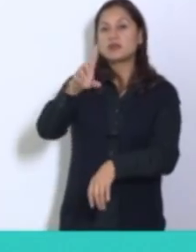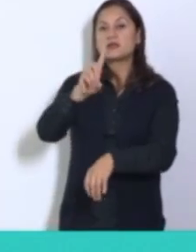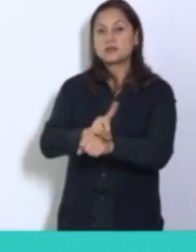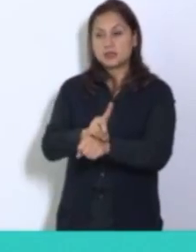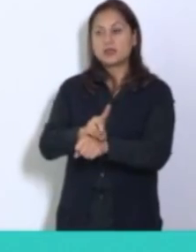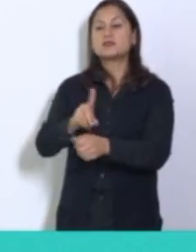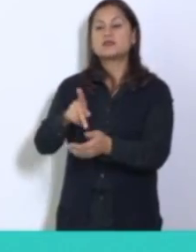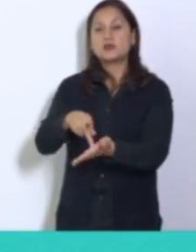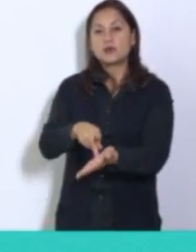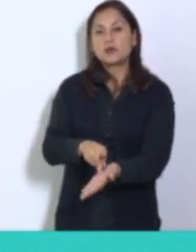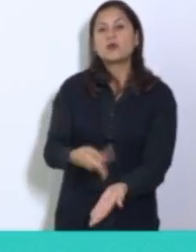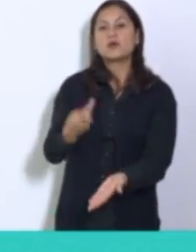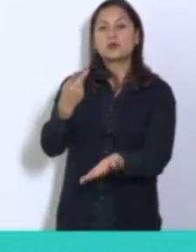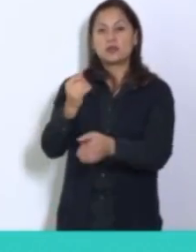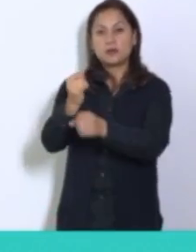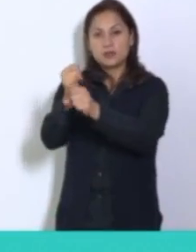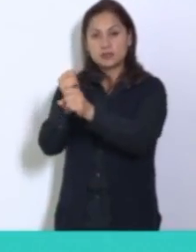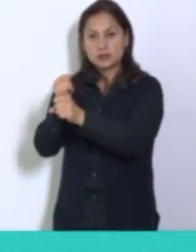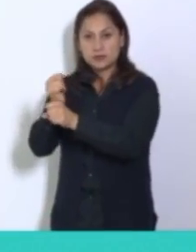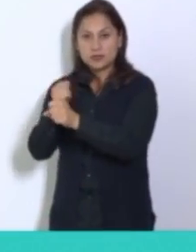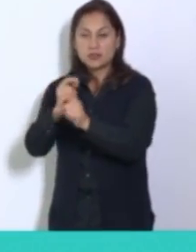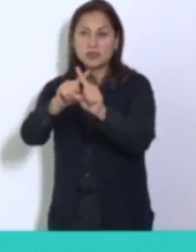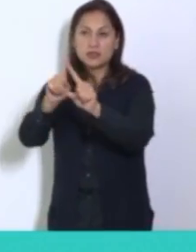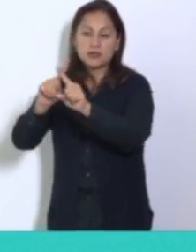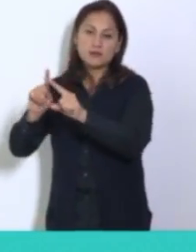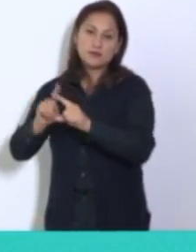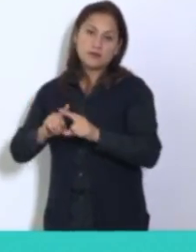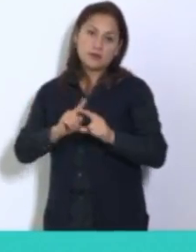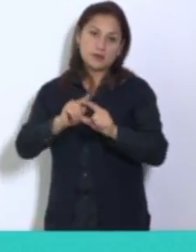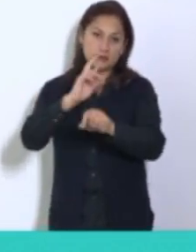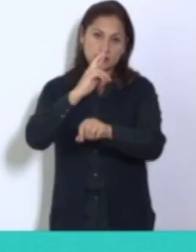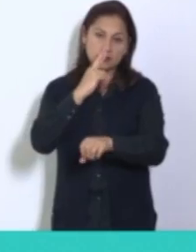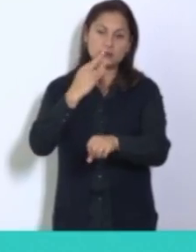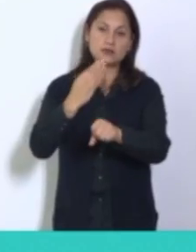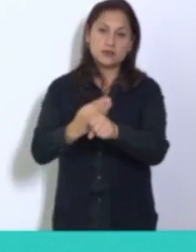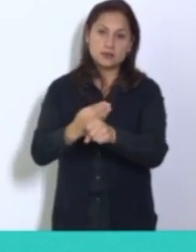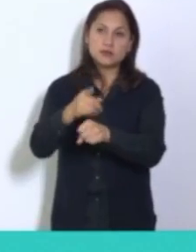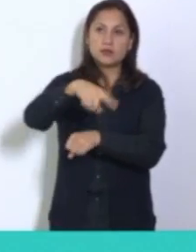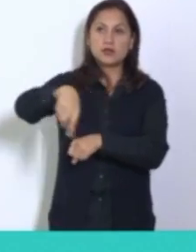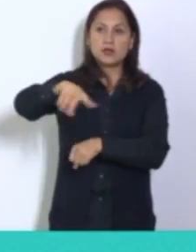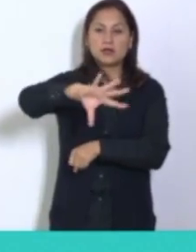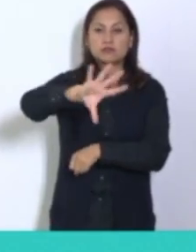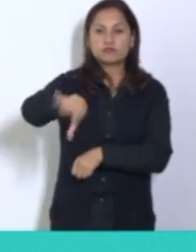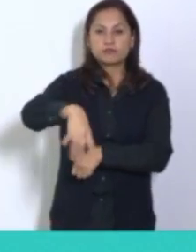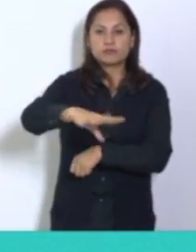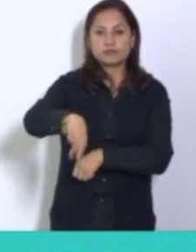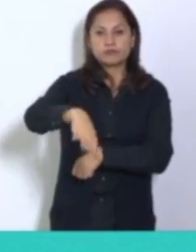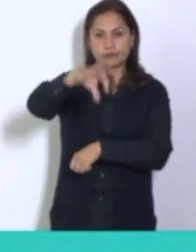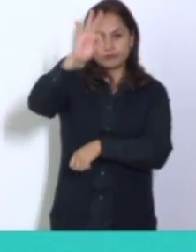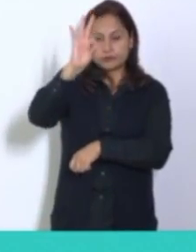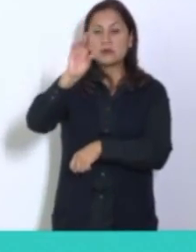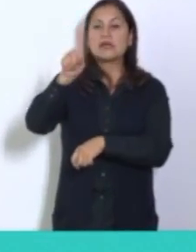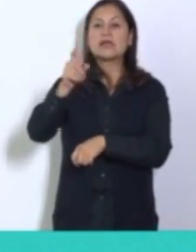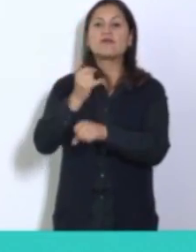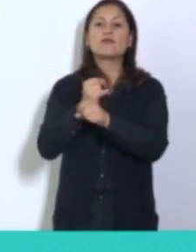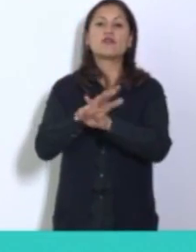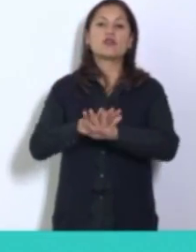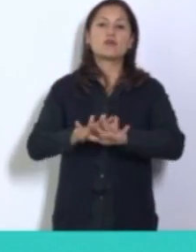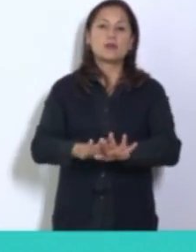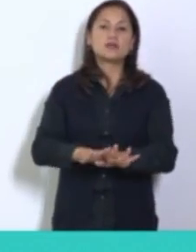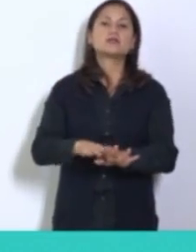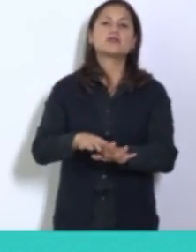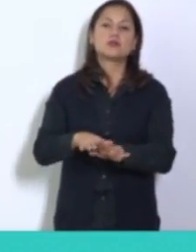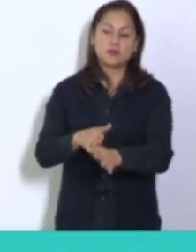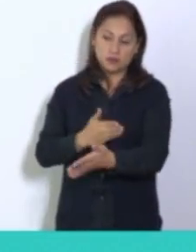la solicitud de información a las unidades administrativas competentes para que realicen una búsqueda exhaustiva de la información específica